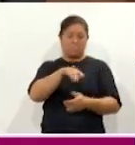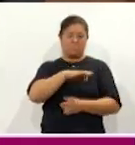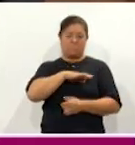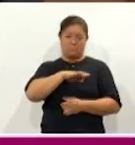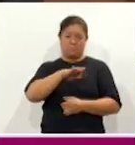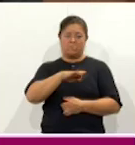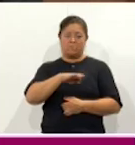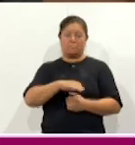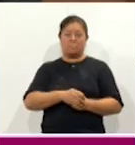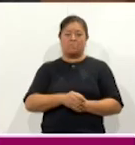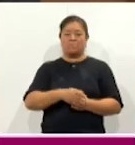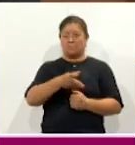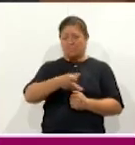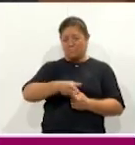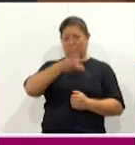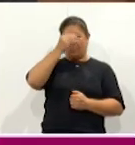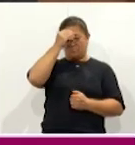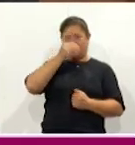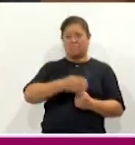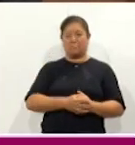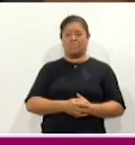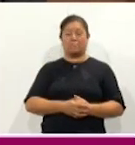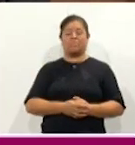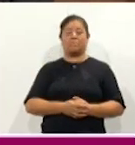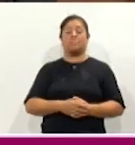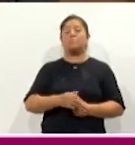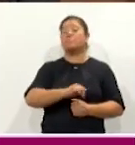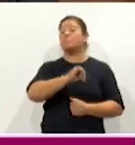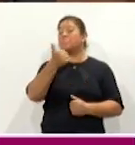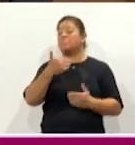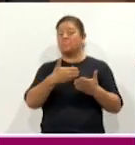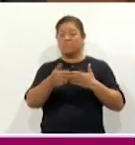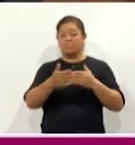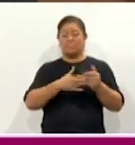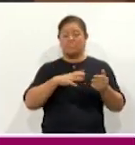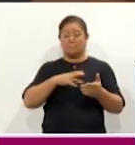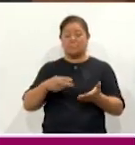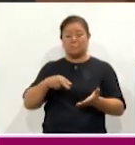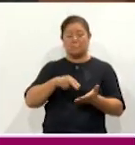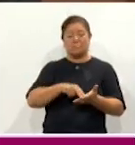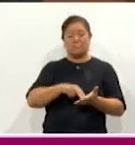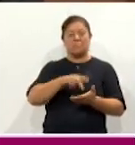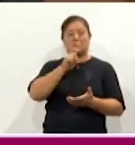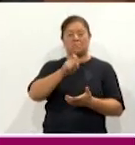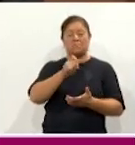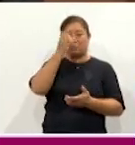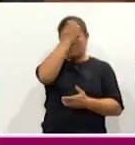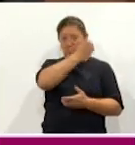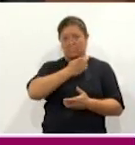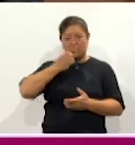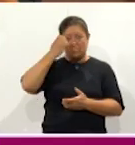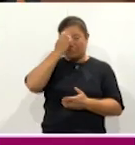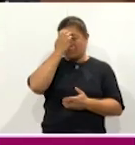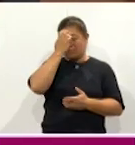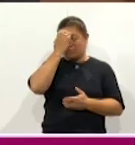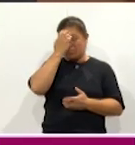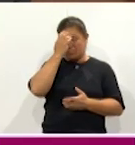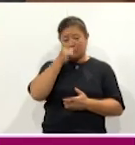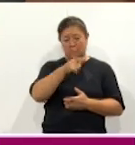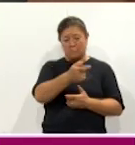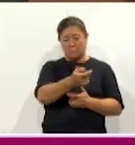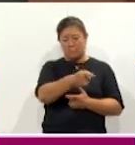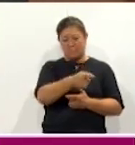la lectoescritura. Y también contamos con otra modalidad de atención presencial, que es el examen diagnóstico, que es para las personas que sí